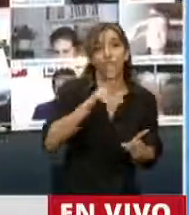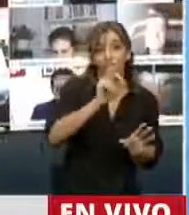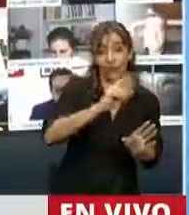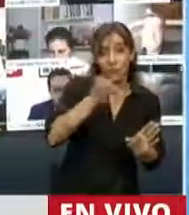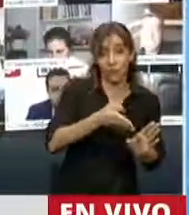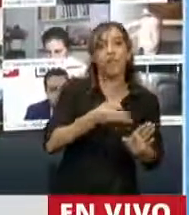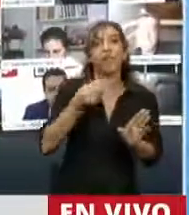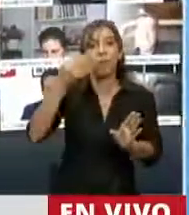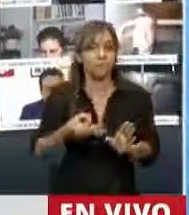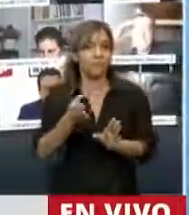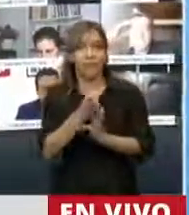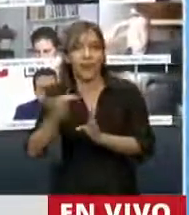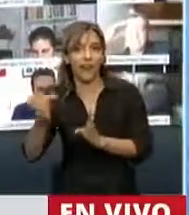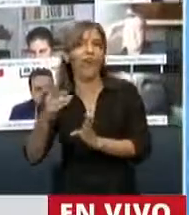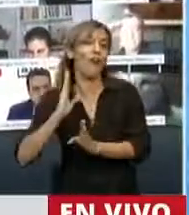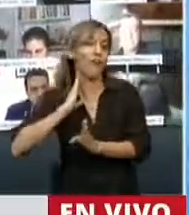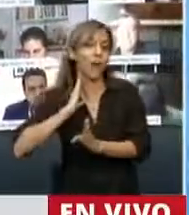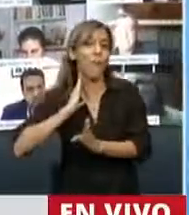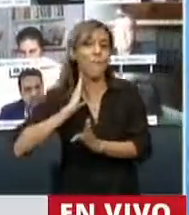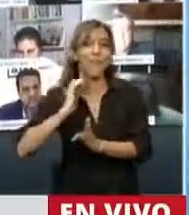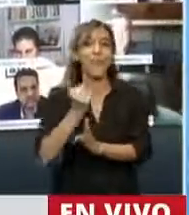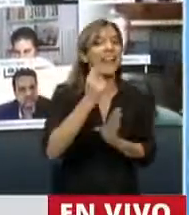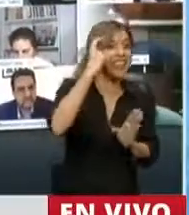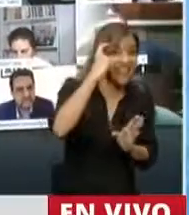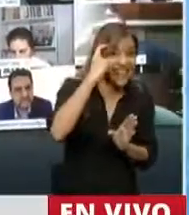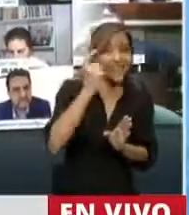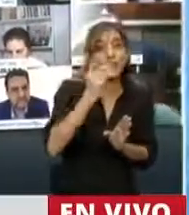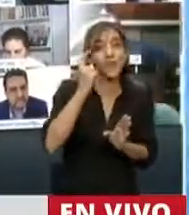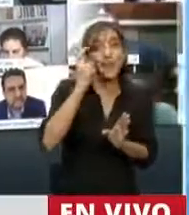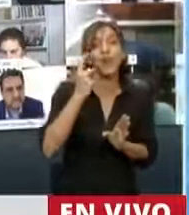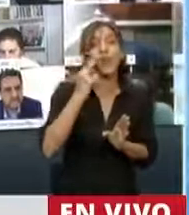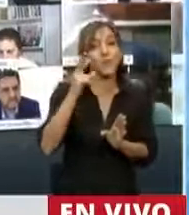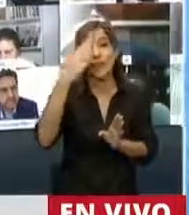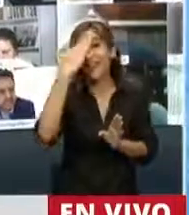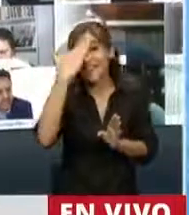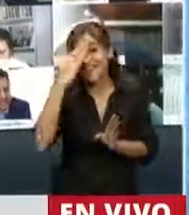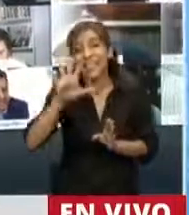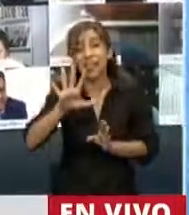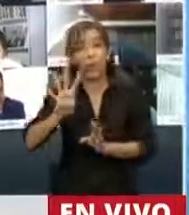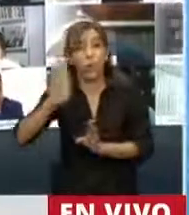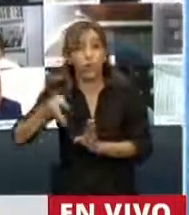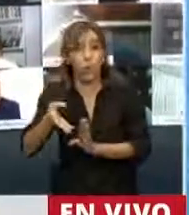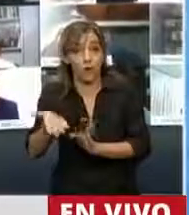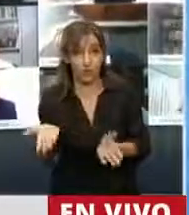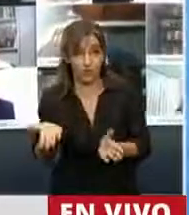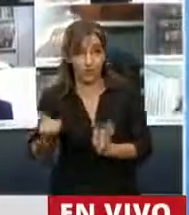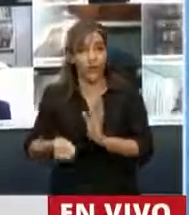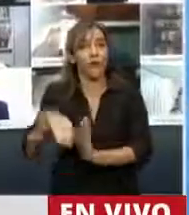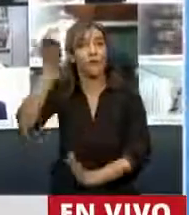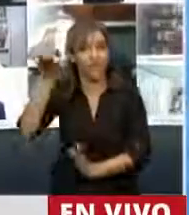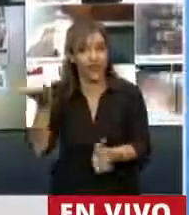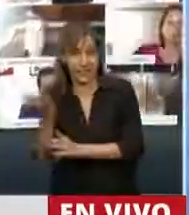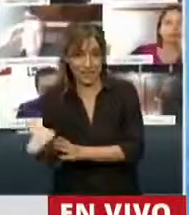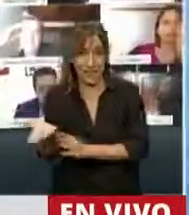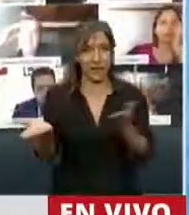26,3% entre el 2010 y el 2015, 54% de inflación interanual terminamos en el